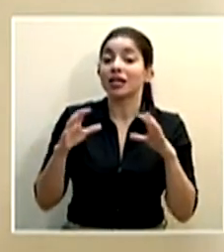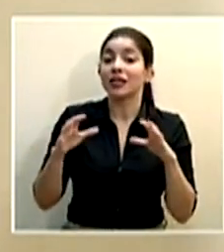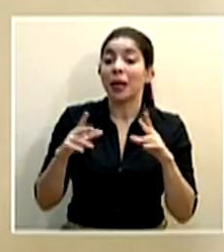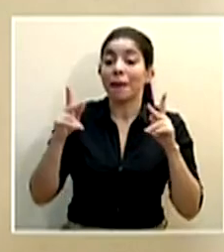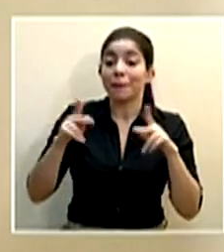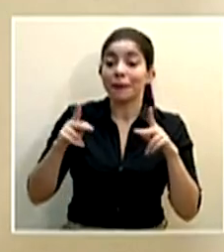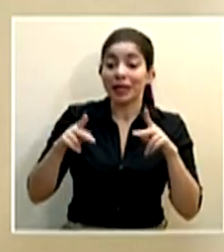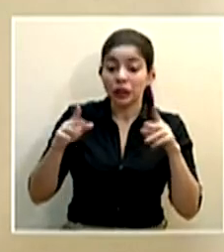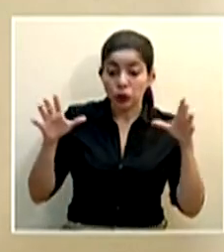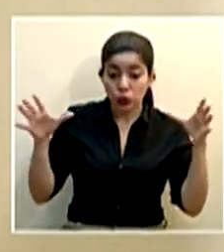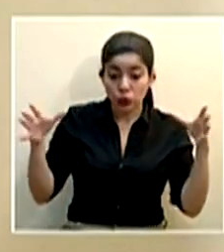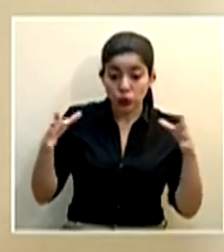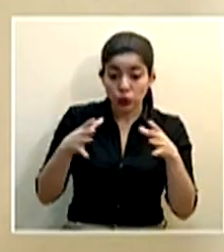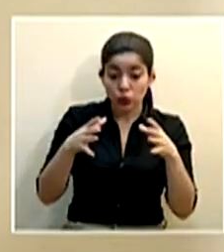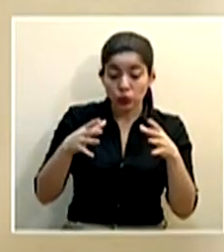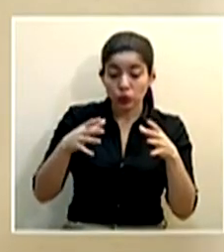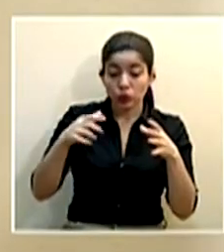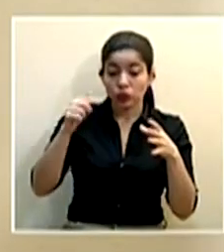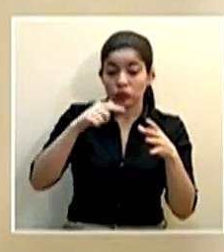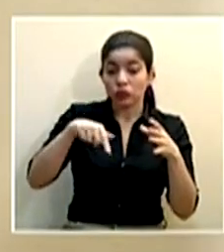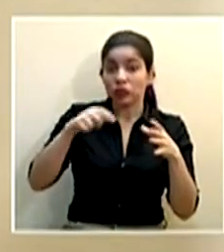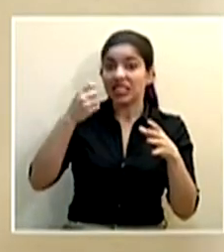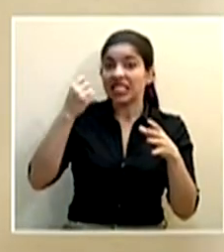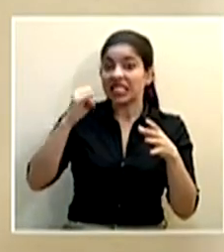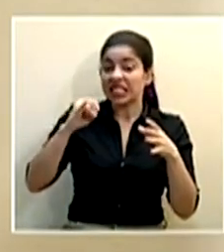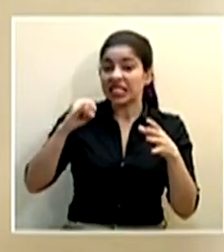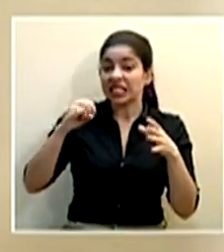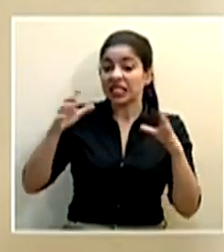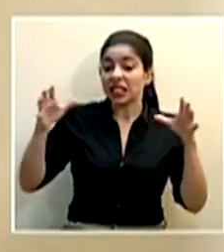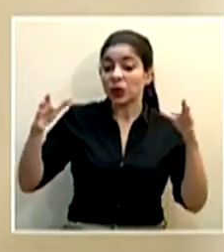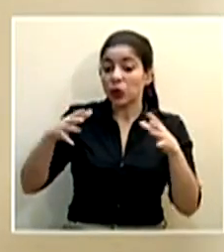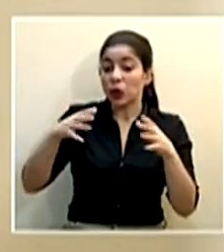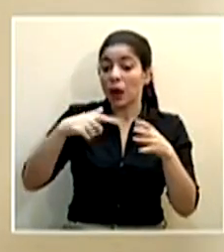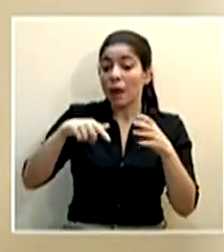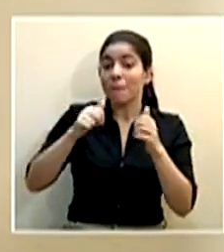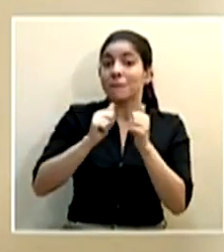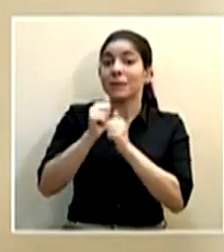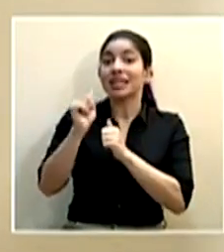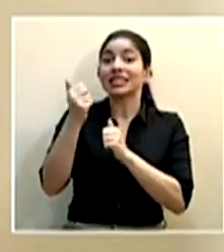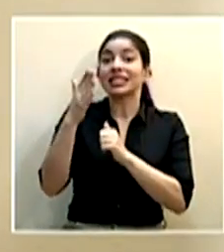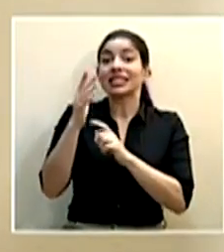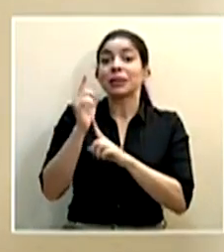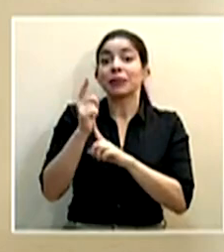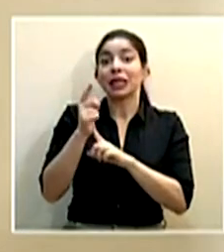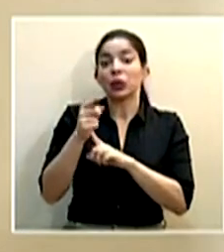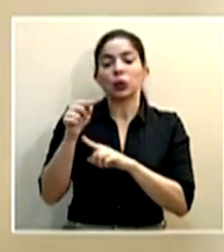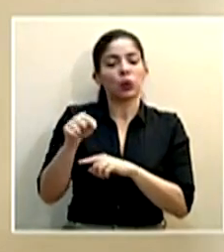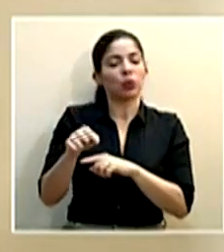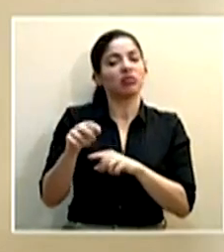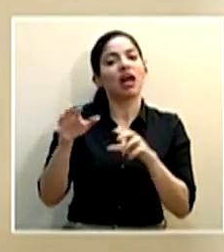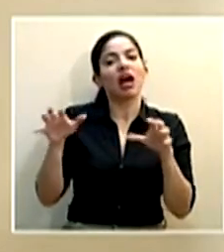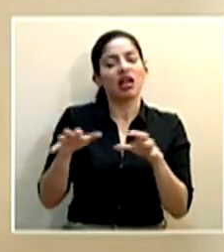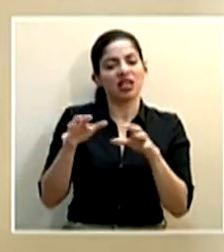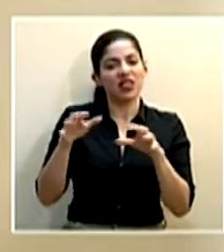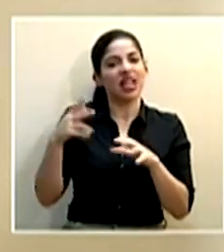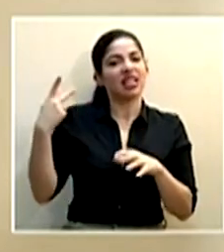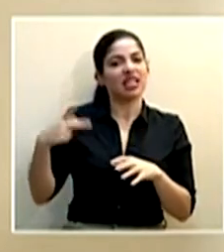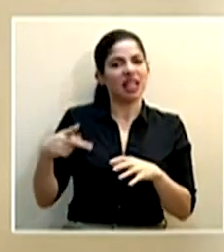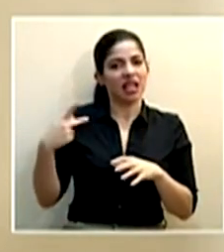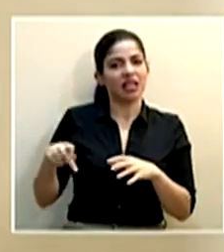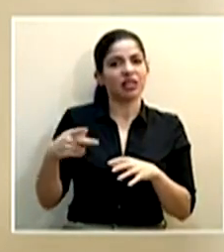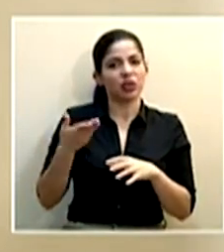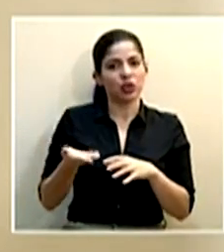personas, especialmente cuando esa reunión ya sobrepasa los 15 minutos, eso ya es una actividad de riesgo